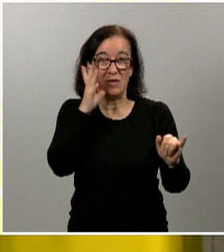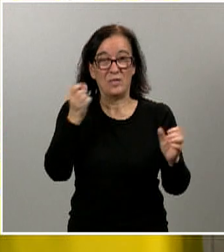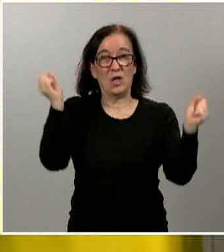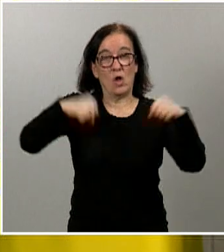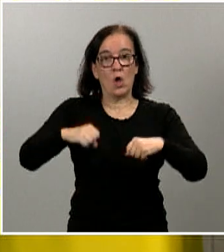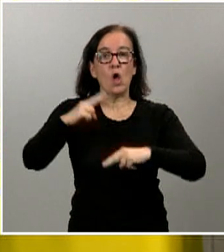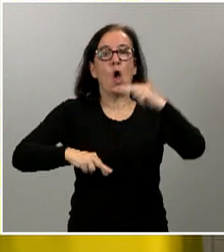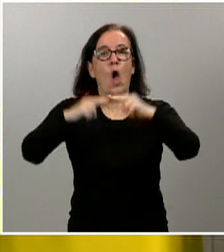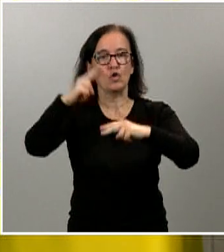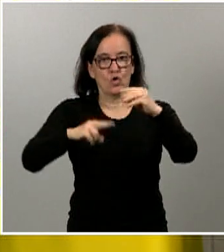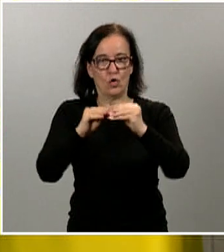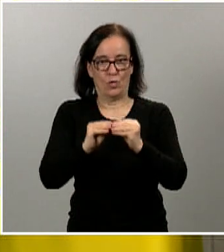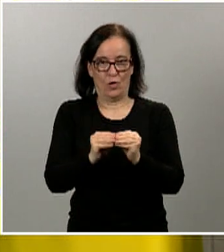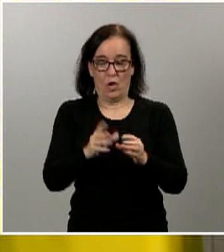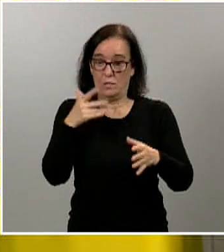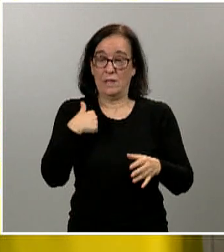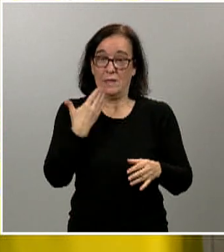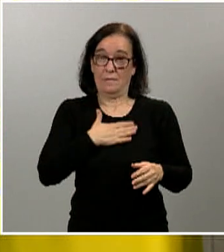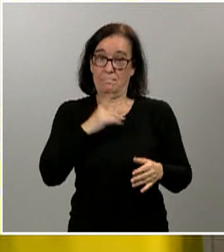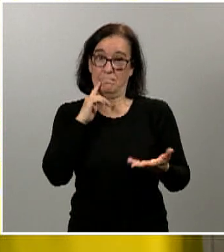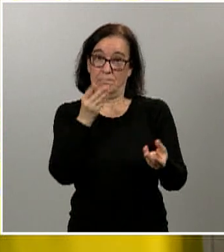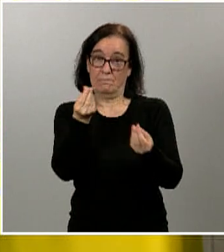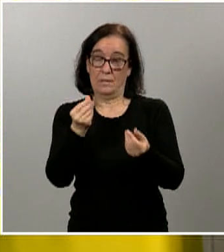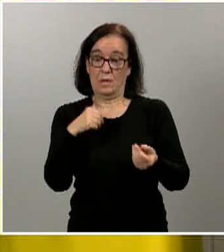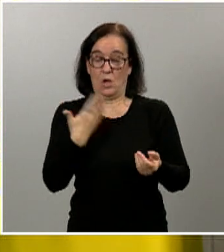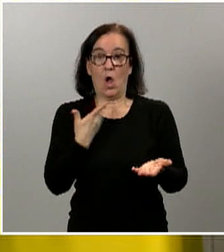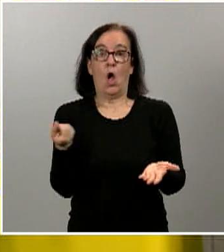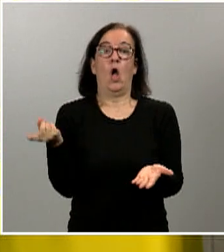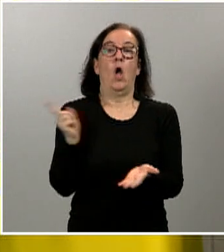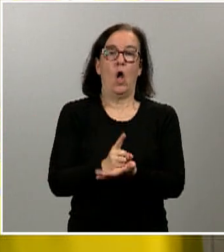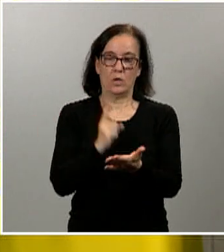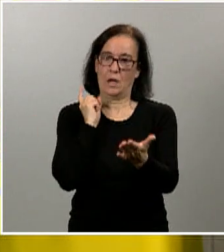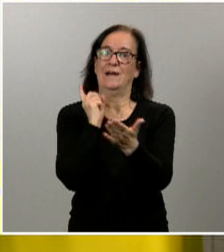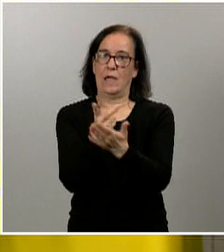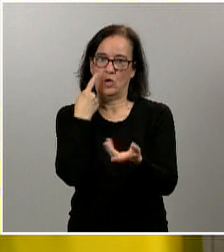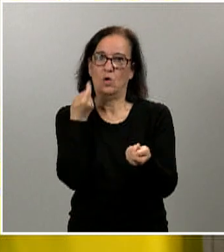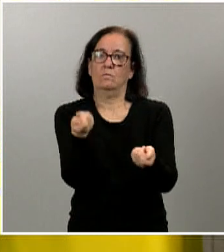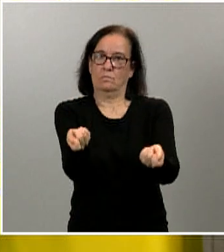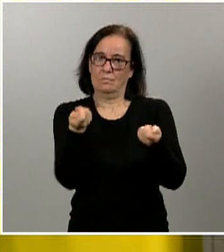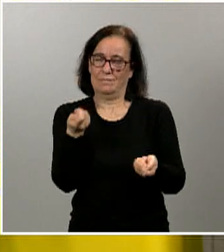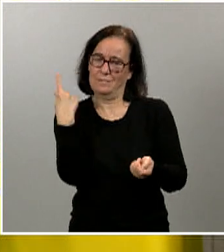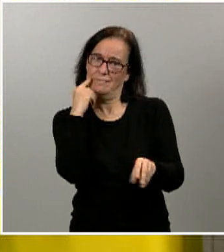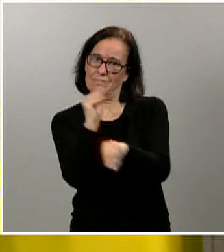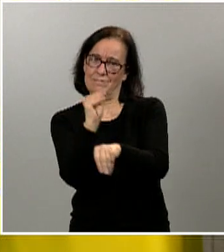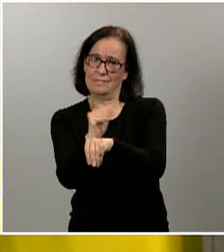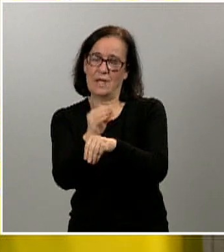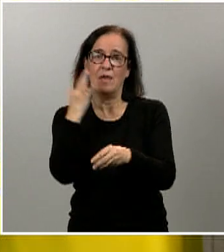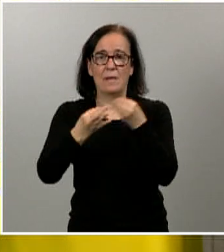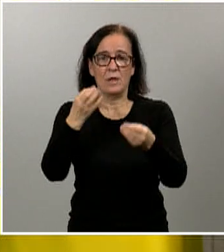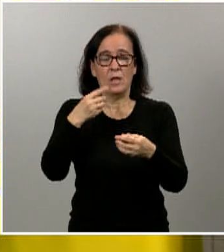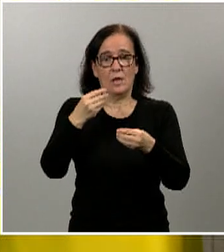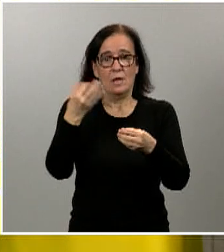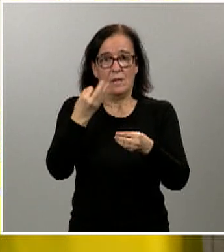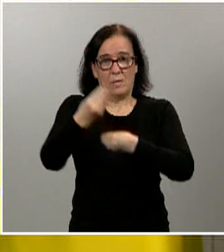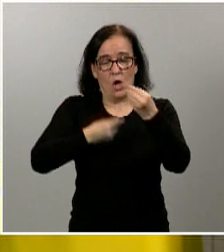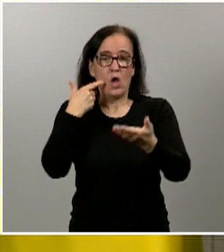O es previsible que mañana haya un nuevo reto y al que tendremos que afrontar con la colaboración de